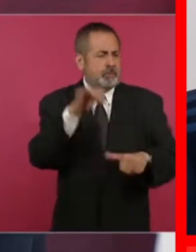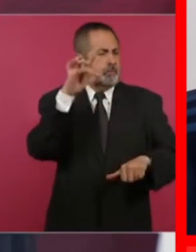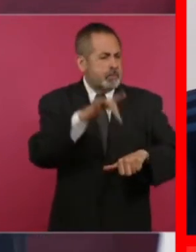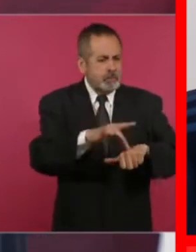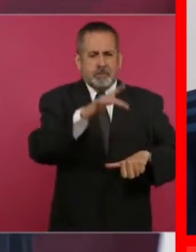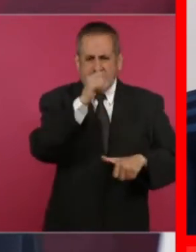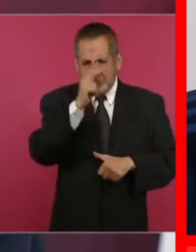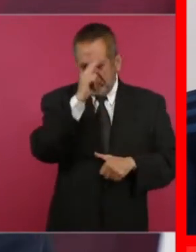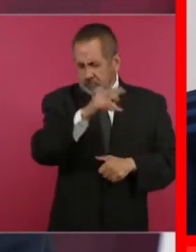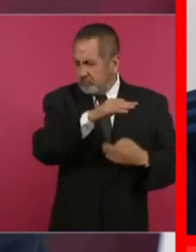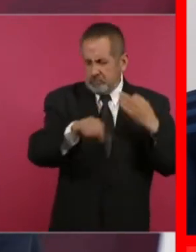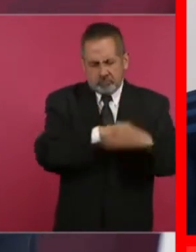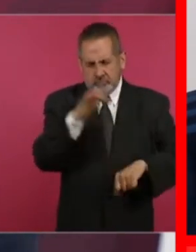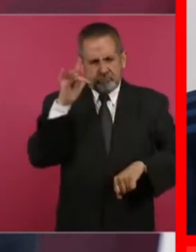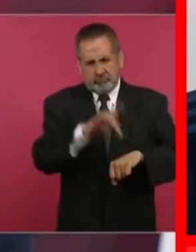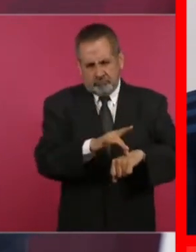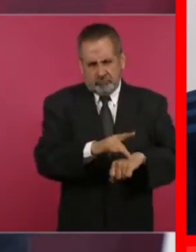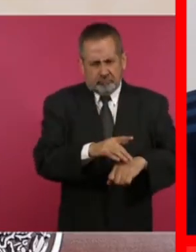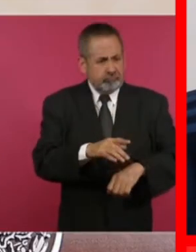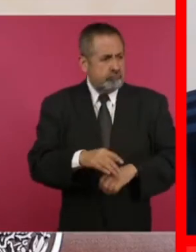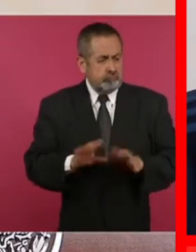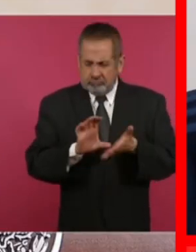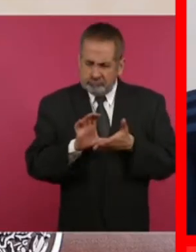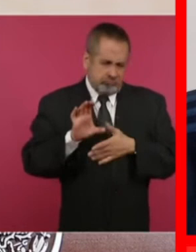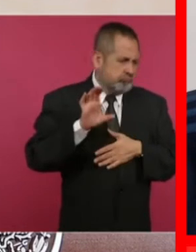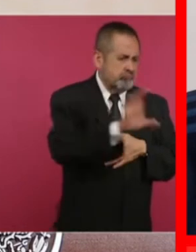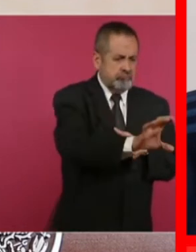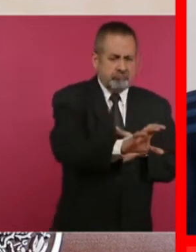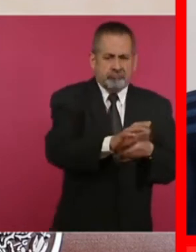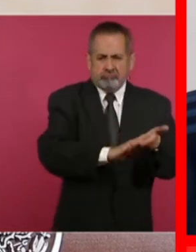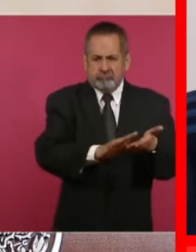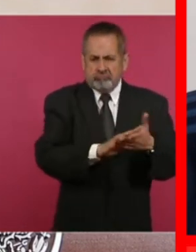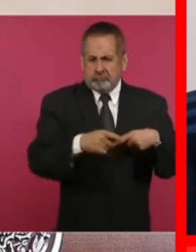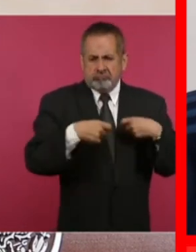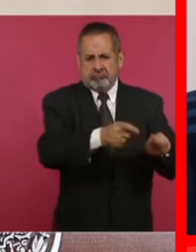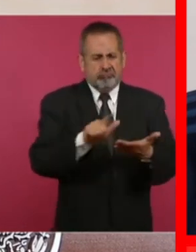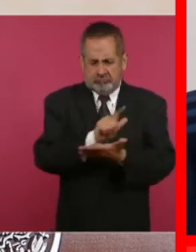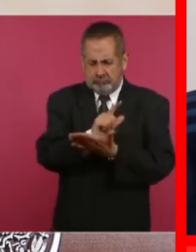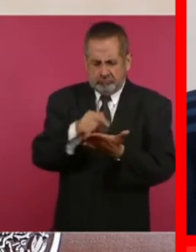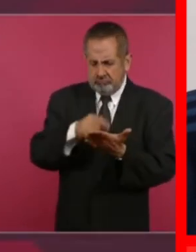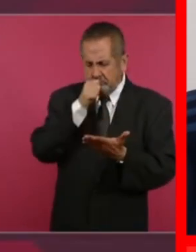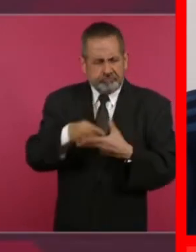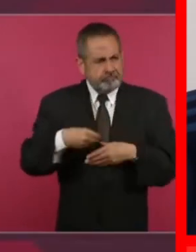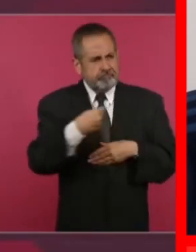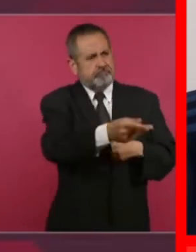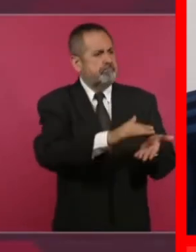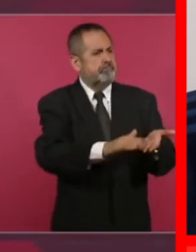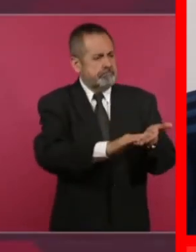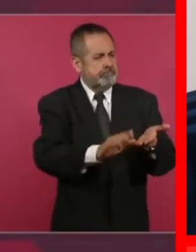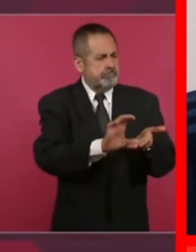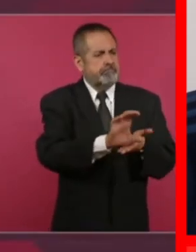Todo y que se les pague de conformidad con la ley la indemnización